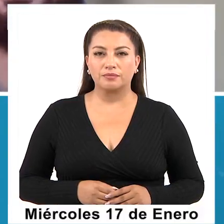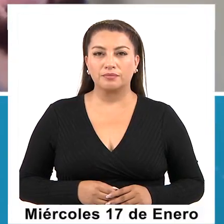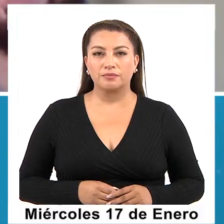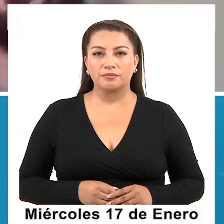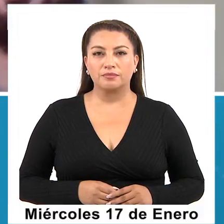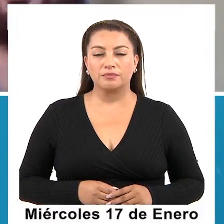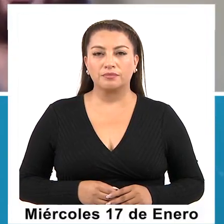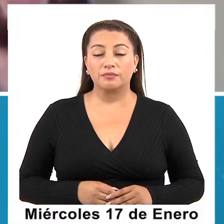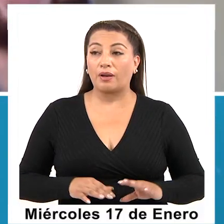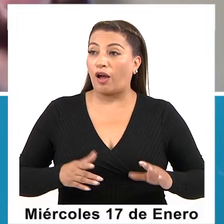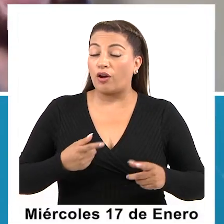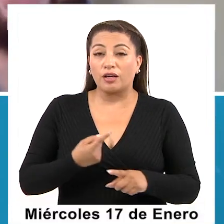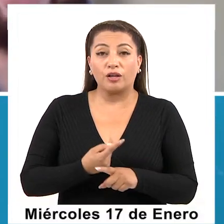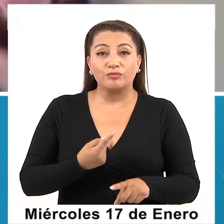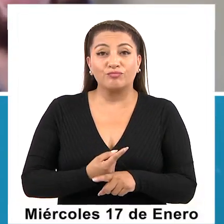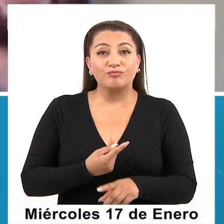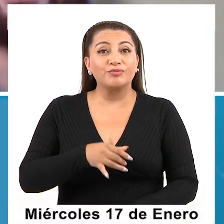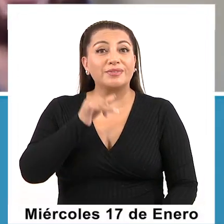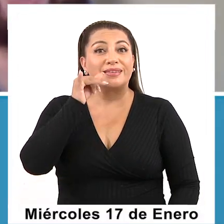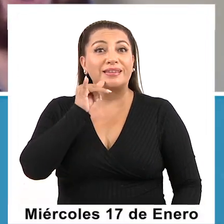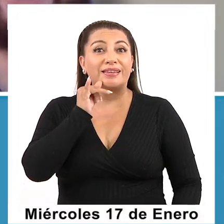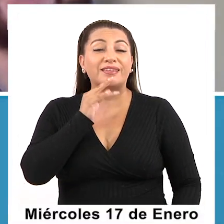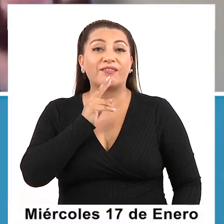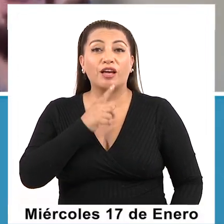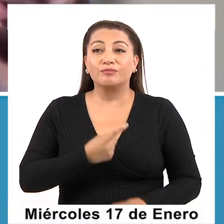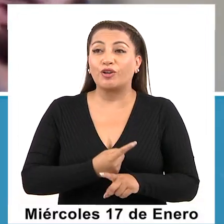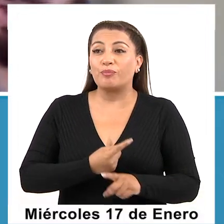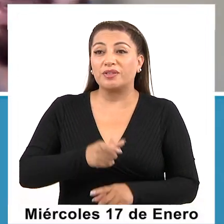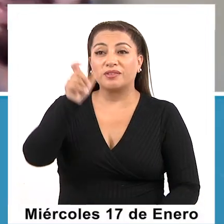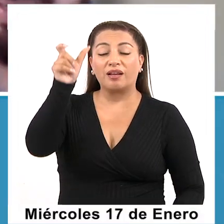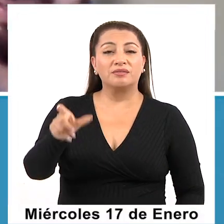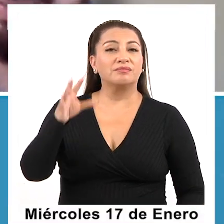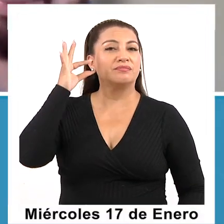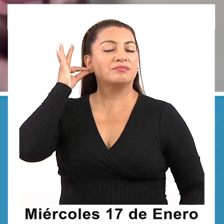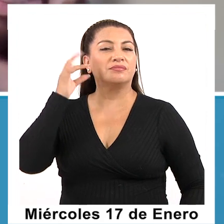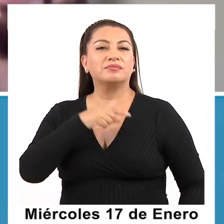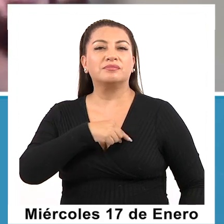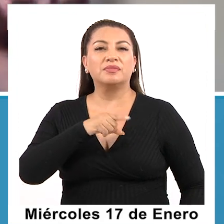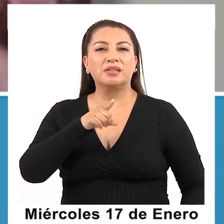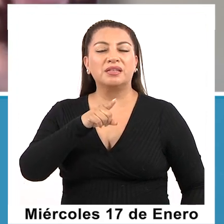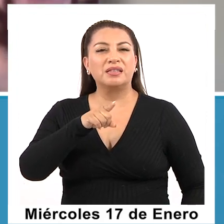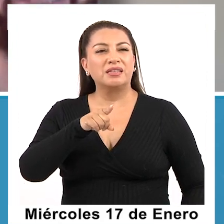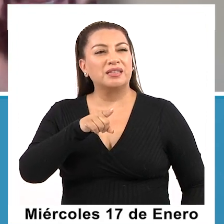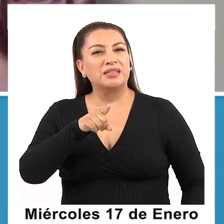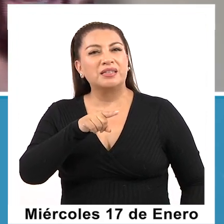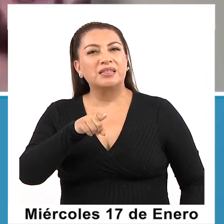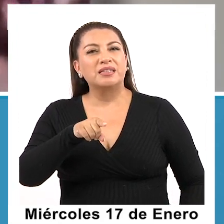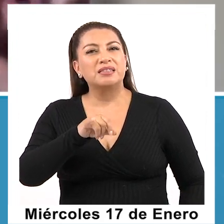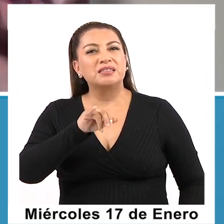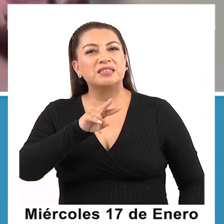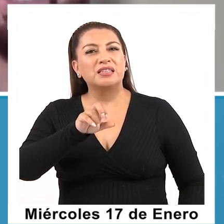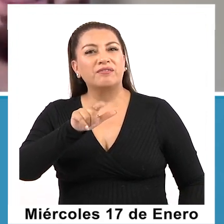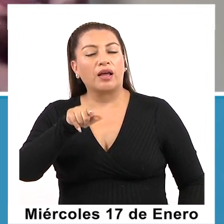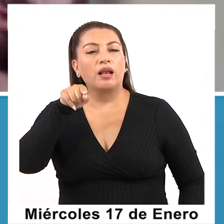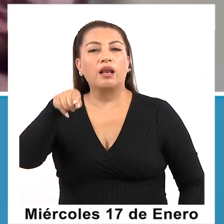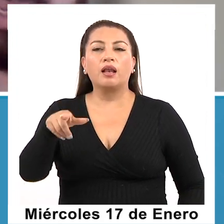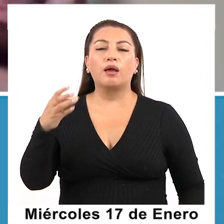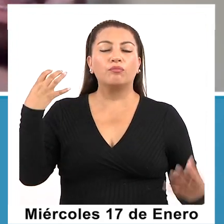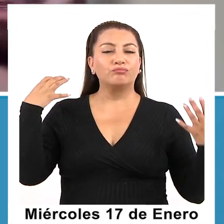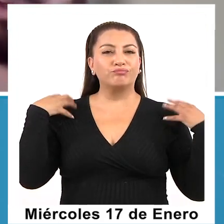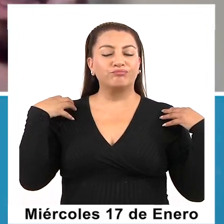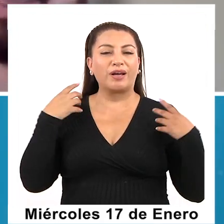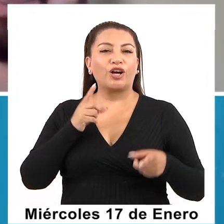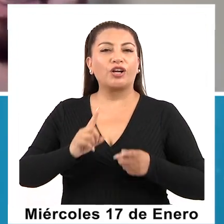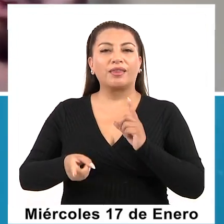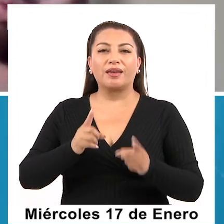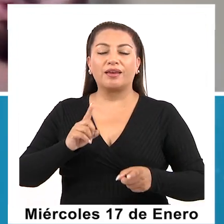Bien, tenemos en Iquique Televisión en este momento a Sibel Mondaka, quien es coordinadora